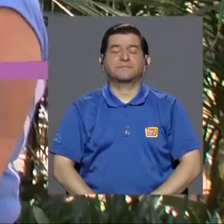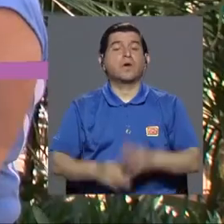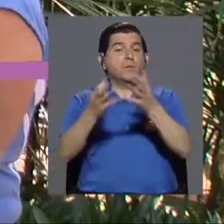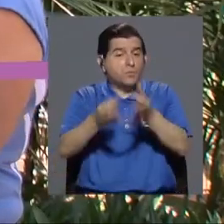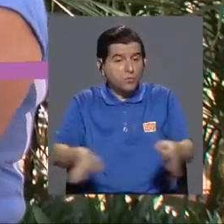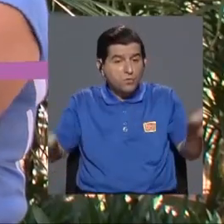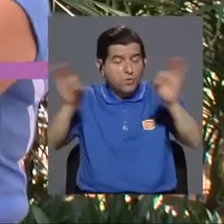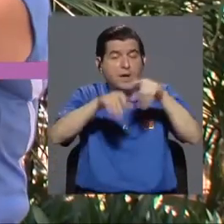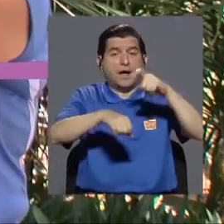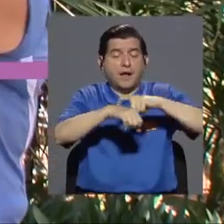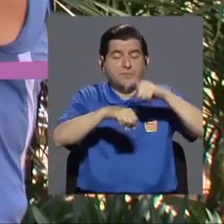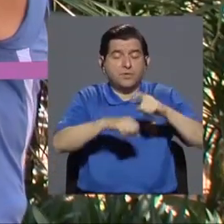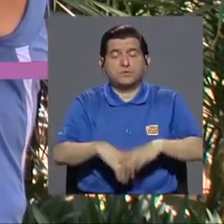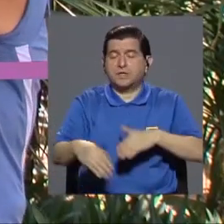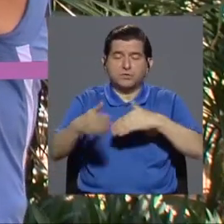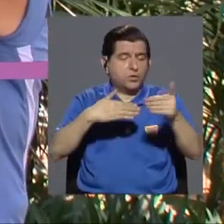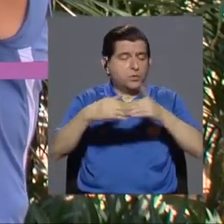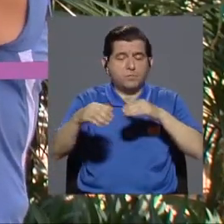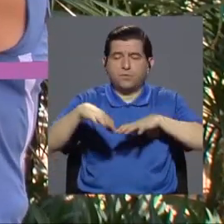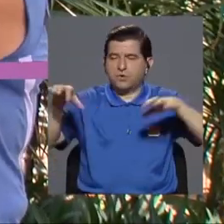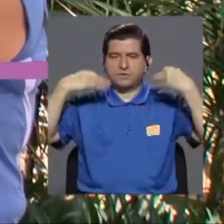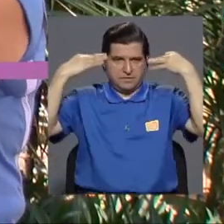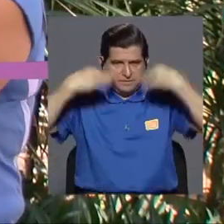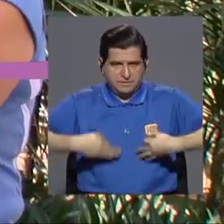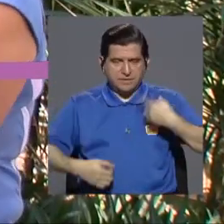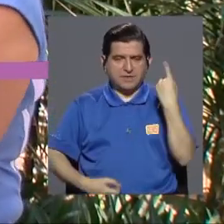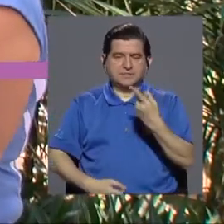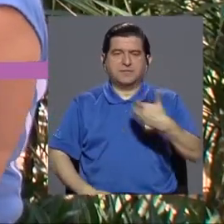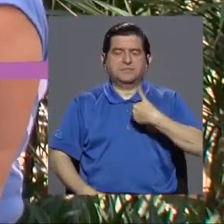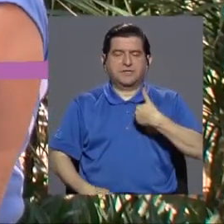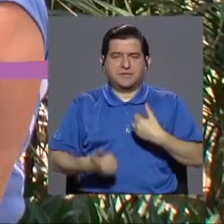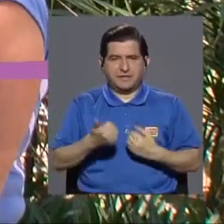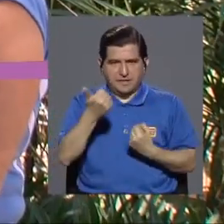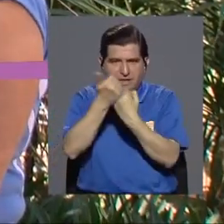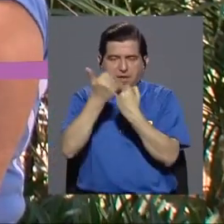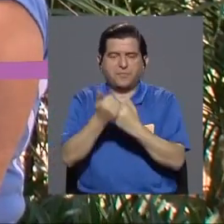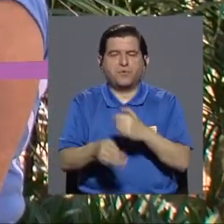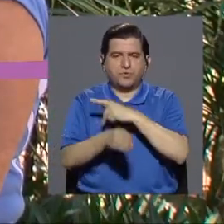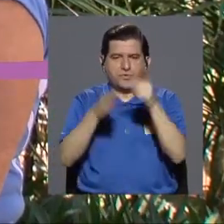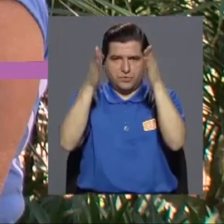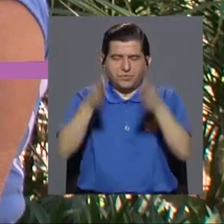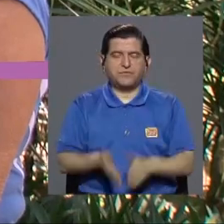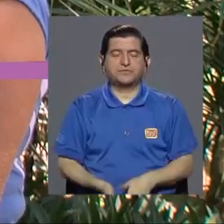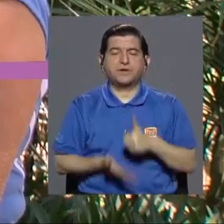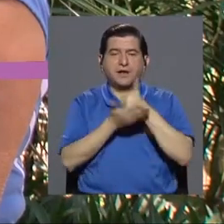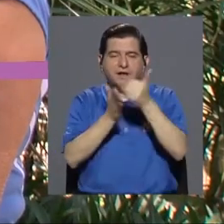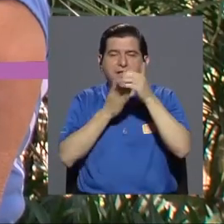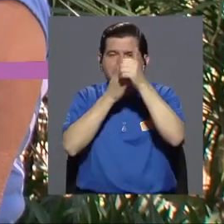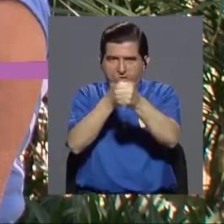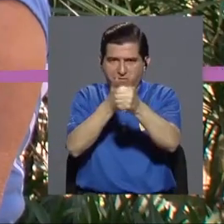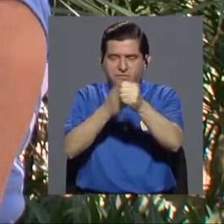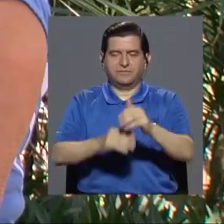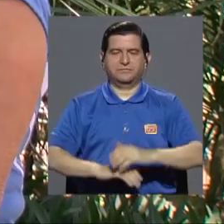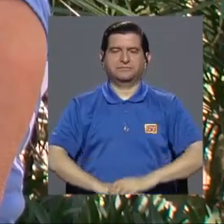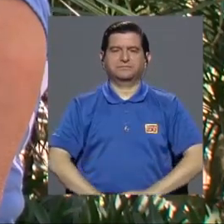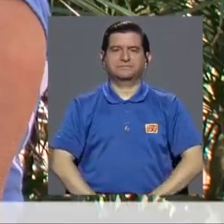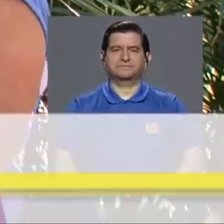es importante a la hora de realizar cualquier tipo de ejercicio siempre contar con ayuda de un profesional que te sirva de guía